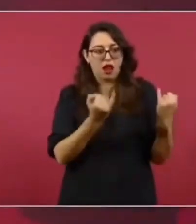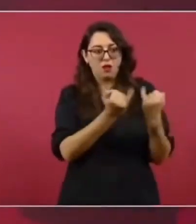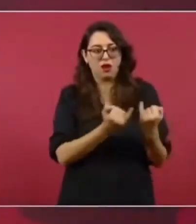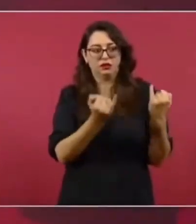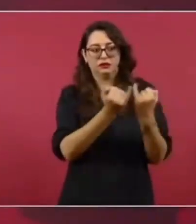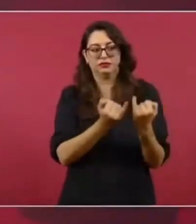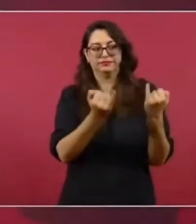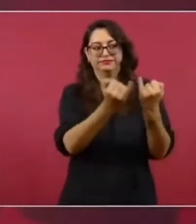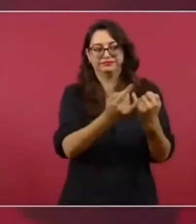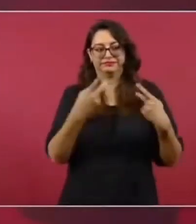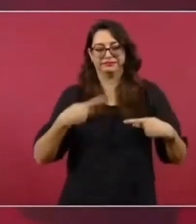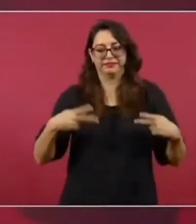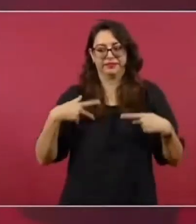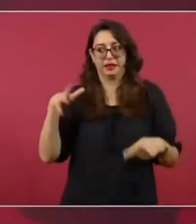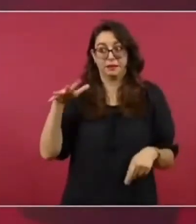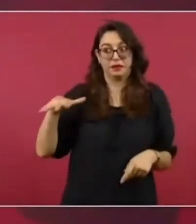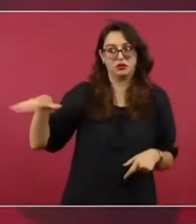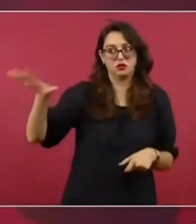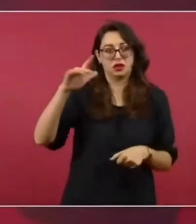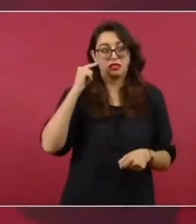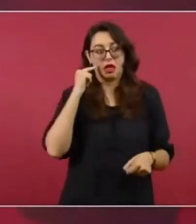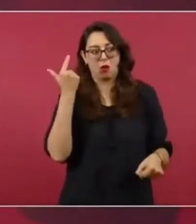una alternancia